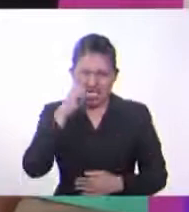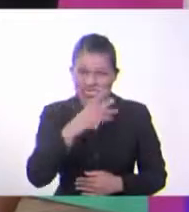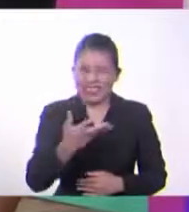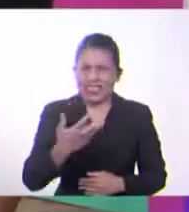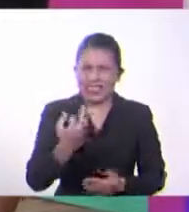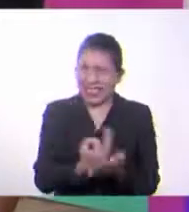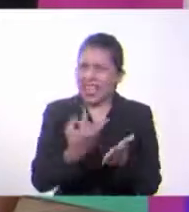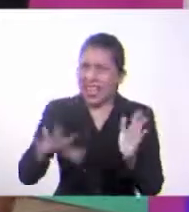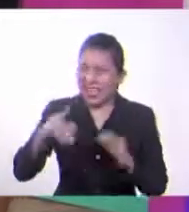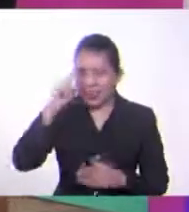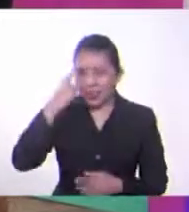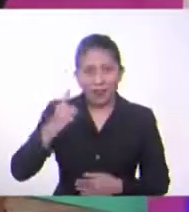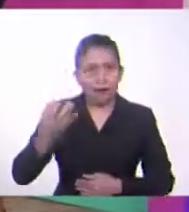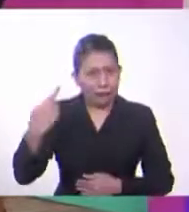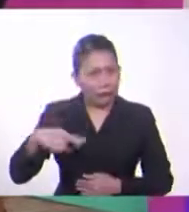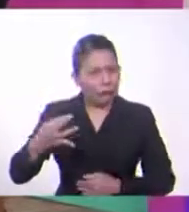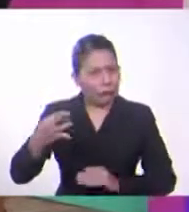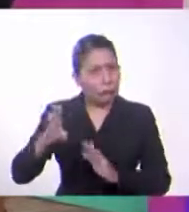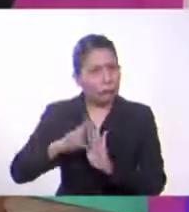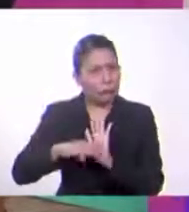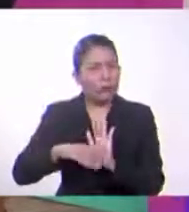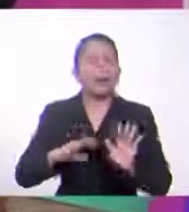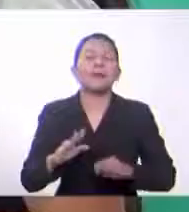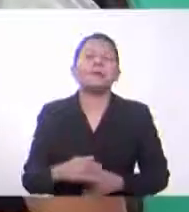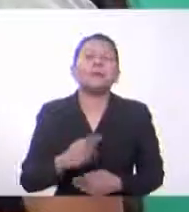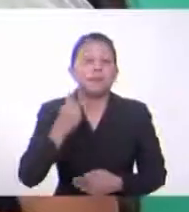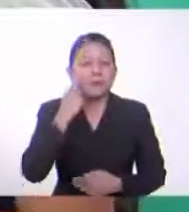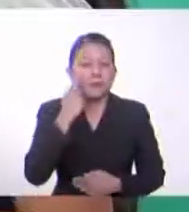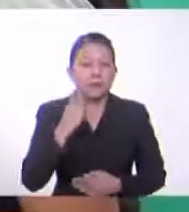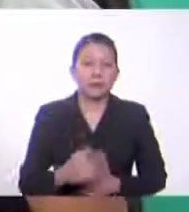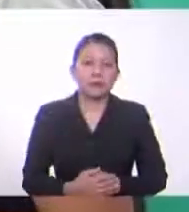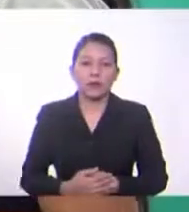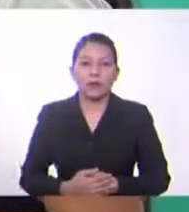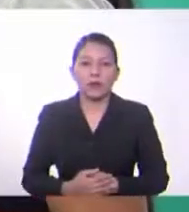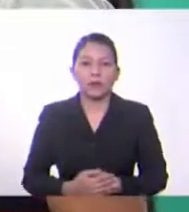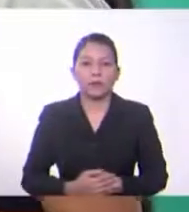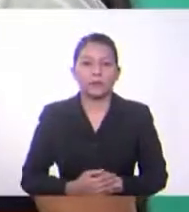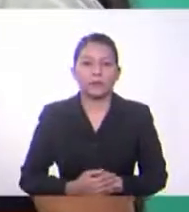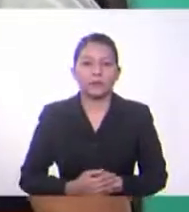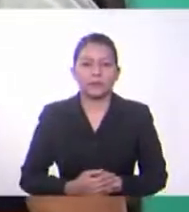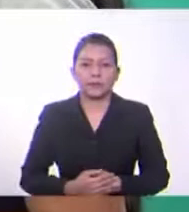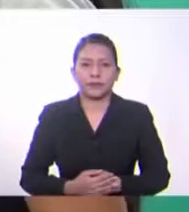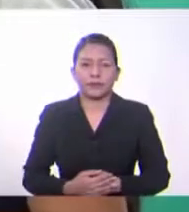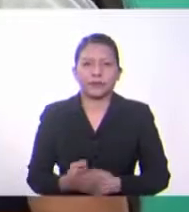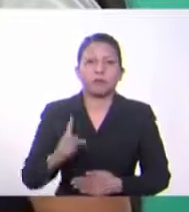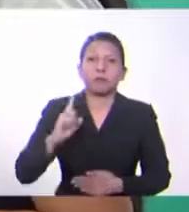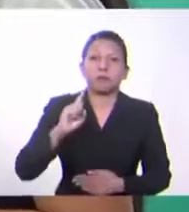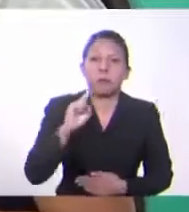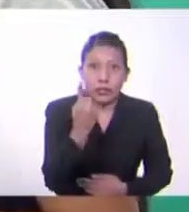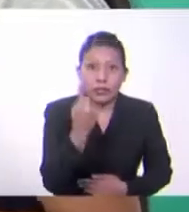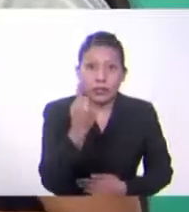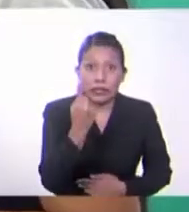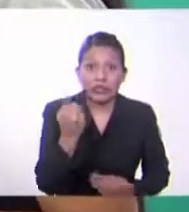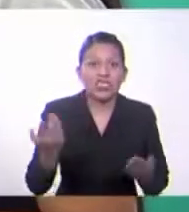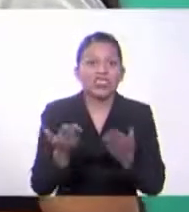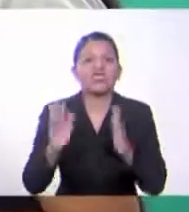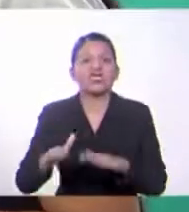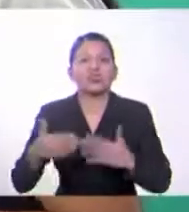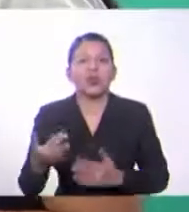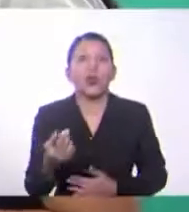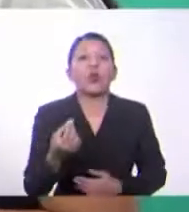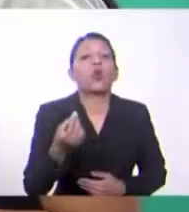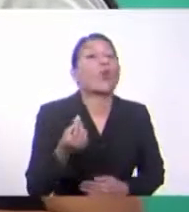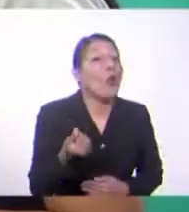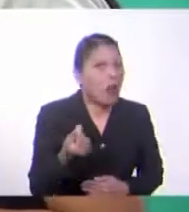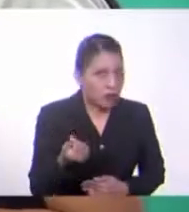más caro. Sí. Ahora, respondiendo a tu pregunta, si te fijas, nosotros lo que colocábamos primero era la